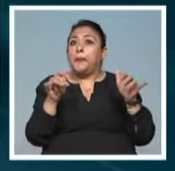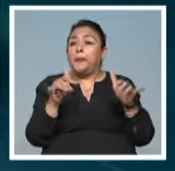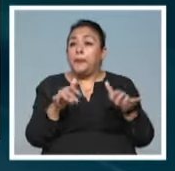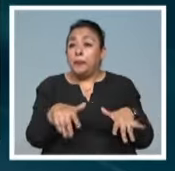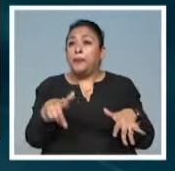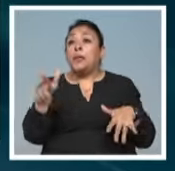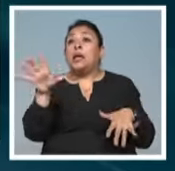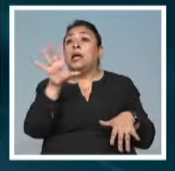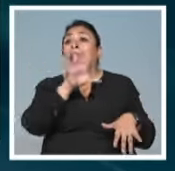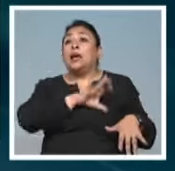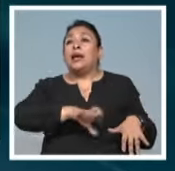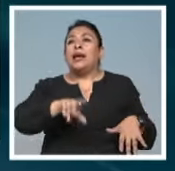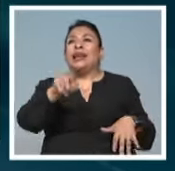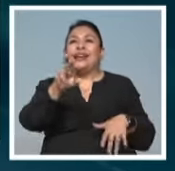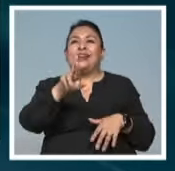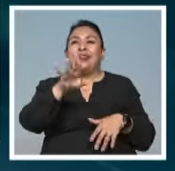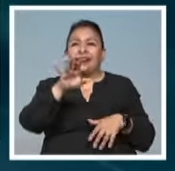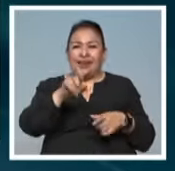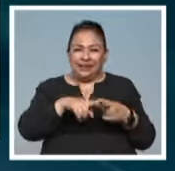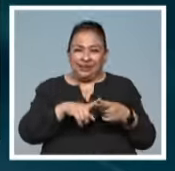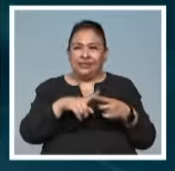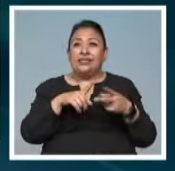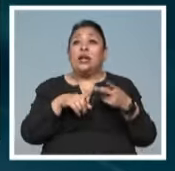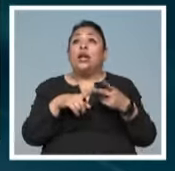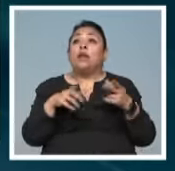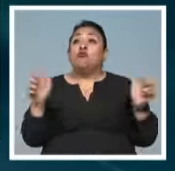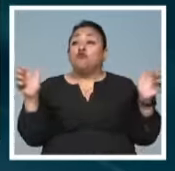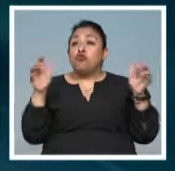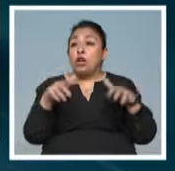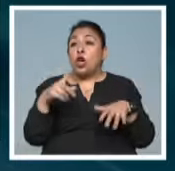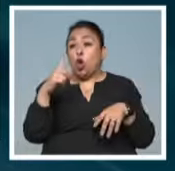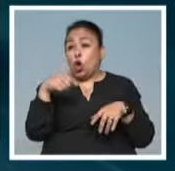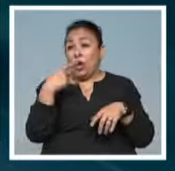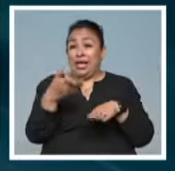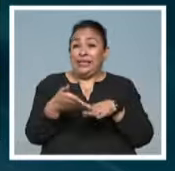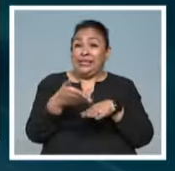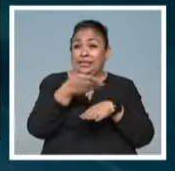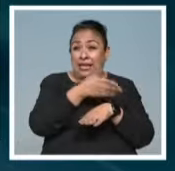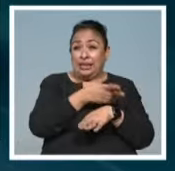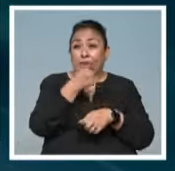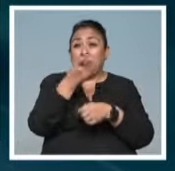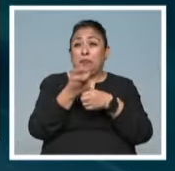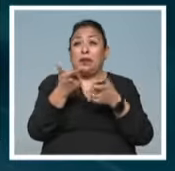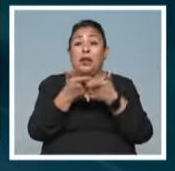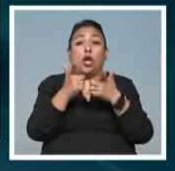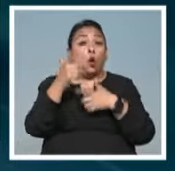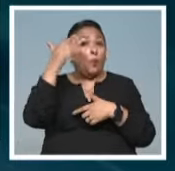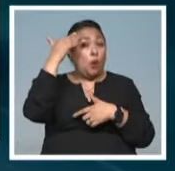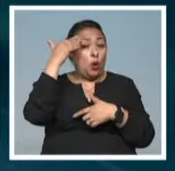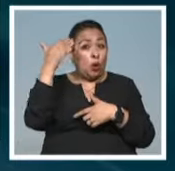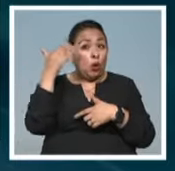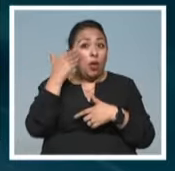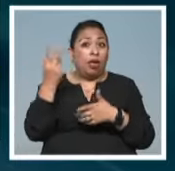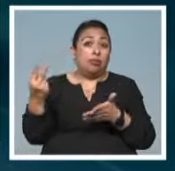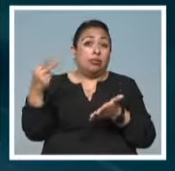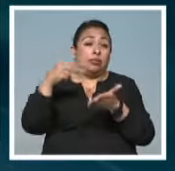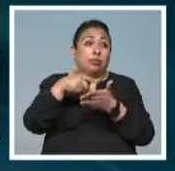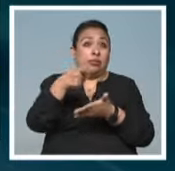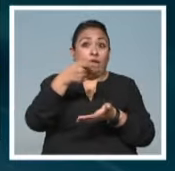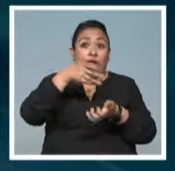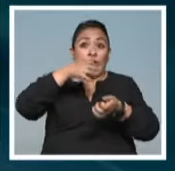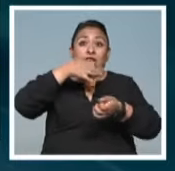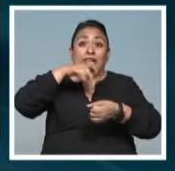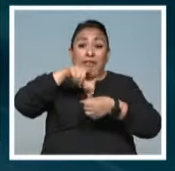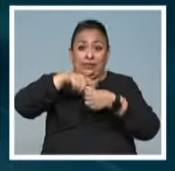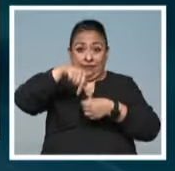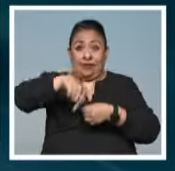Las fans de RISE, las Brises, se congregaron horas antes del show de la primera banda coreana en pisar un festival de este tipo en